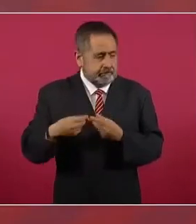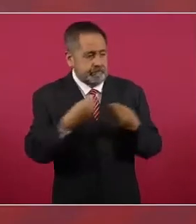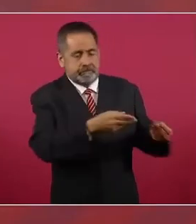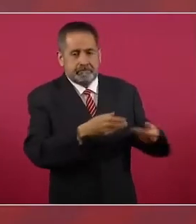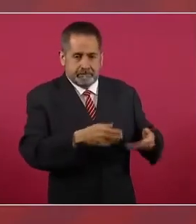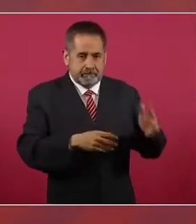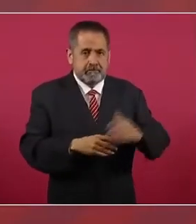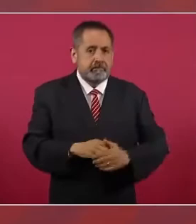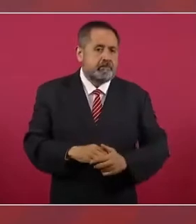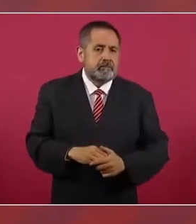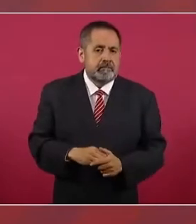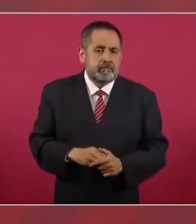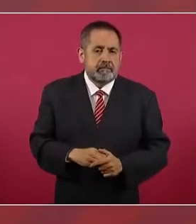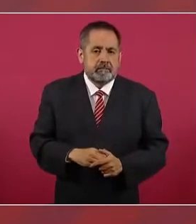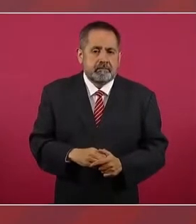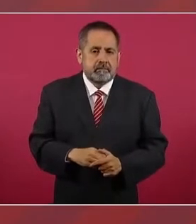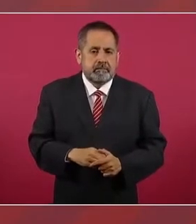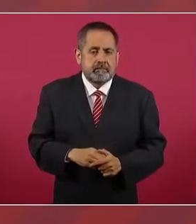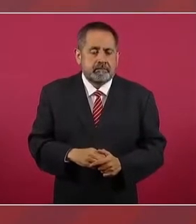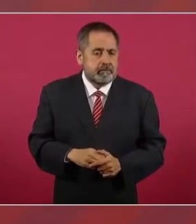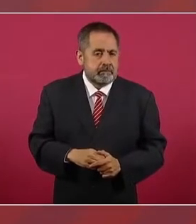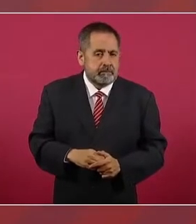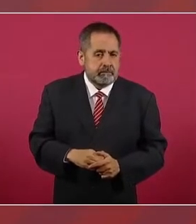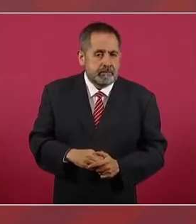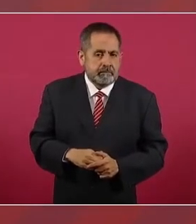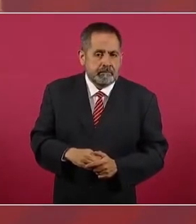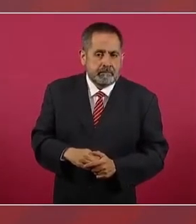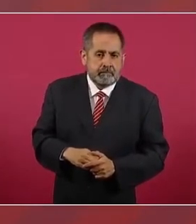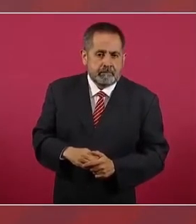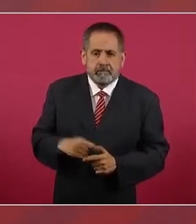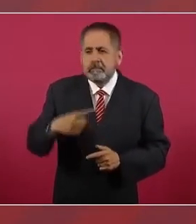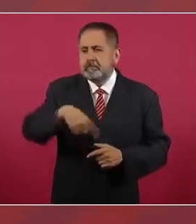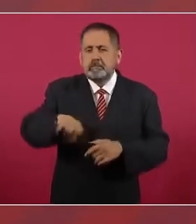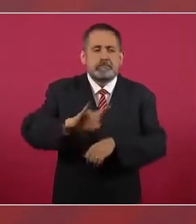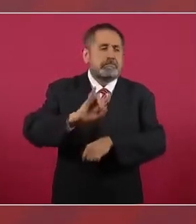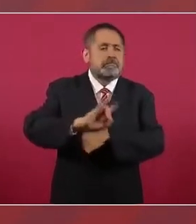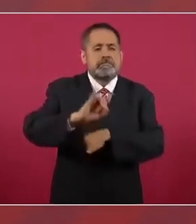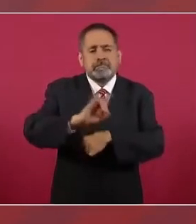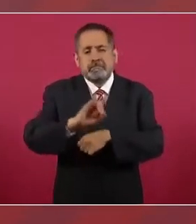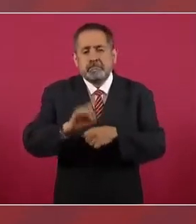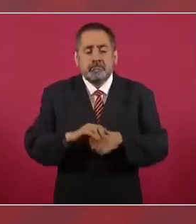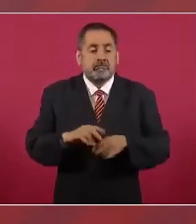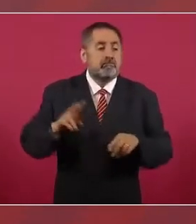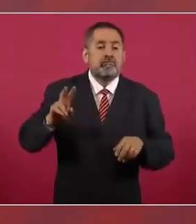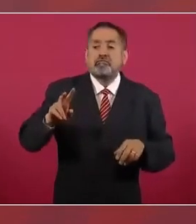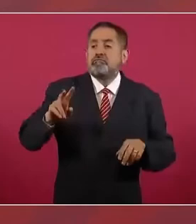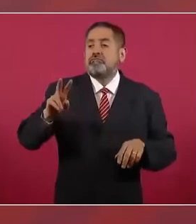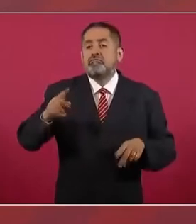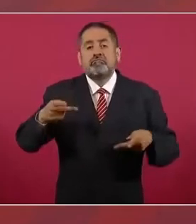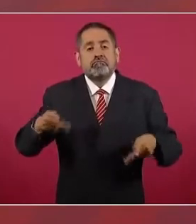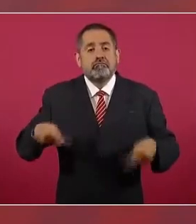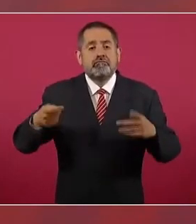simularon que era una subasta.